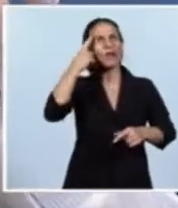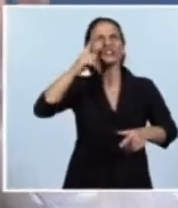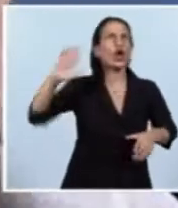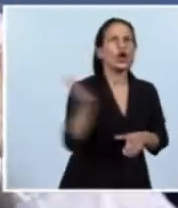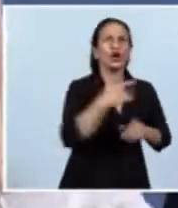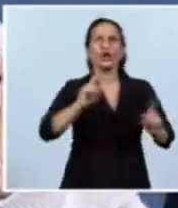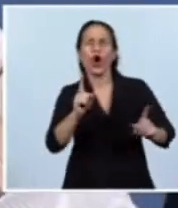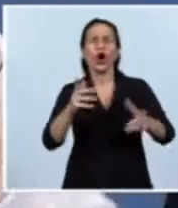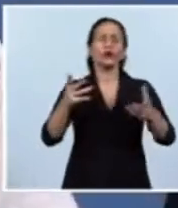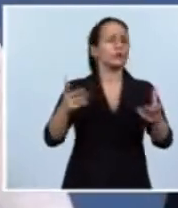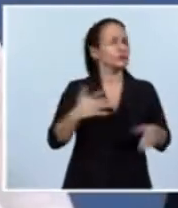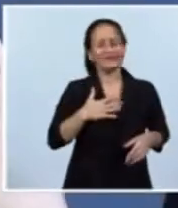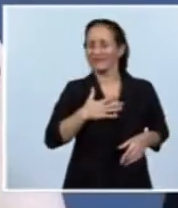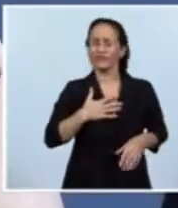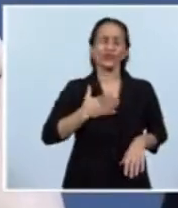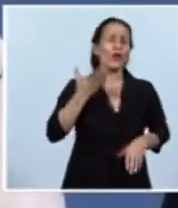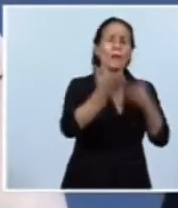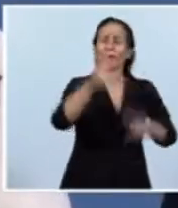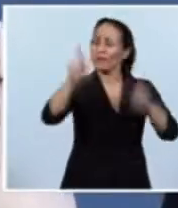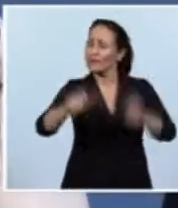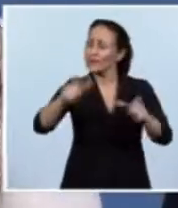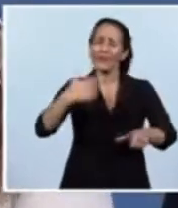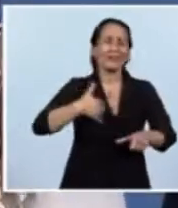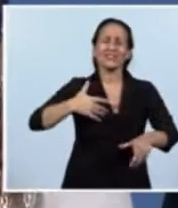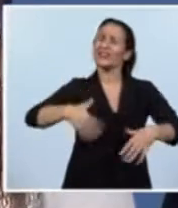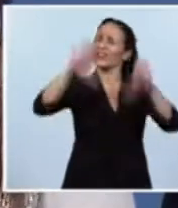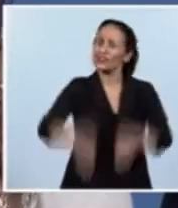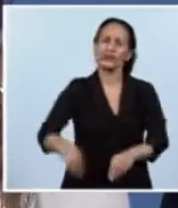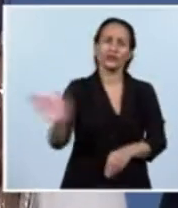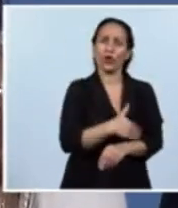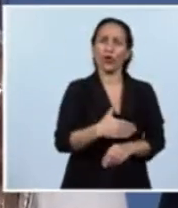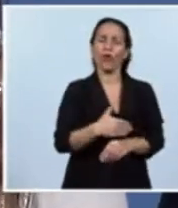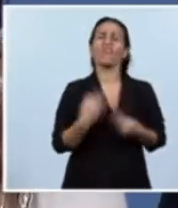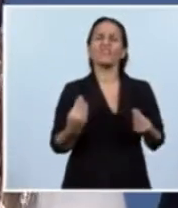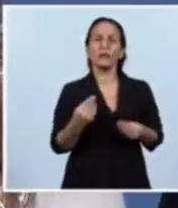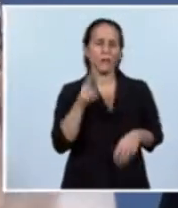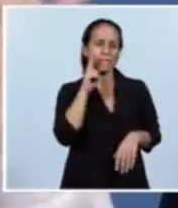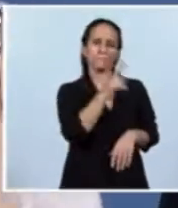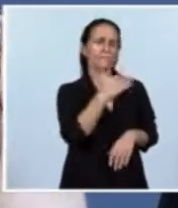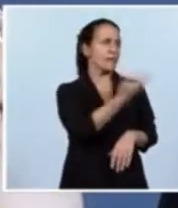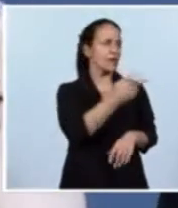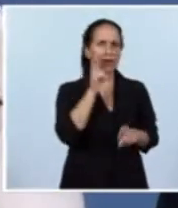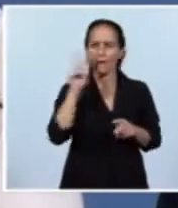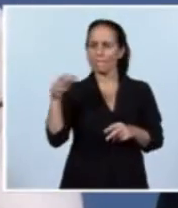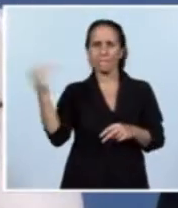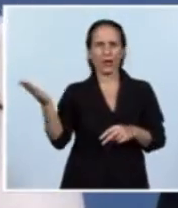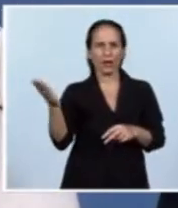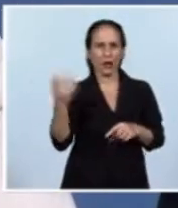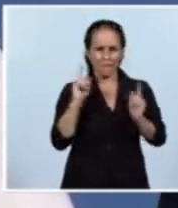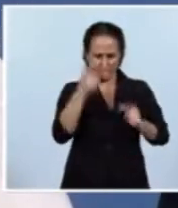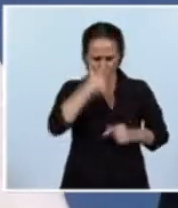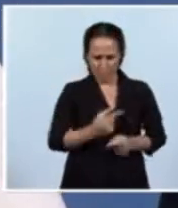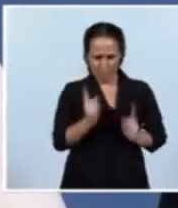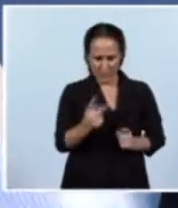yo le pido a todos los argentinos que miren a sus costados e inclusive que se miren a sí